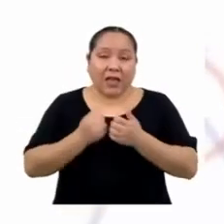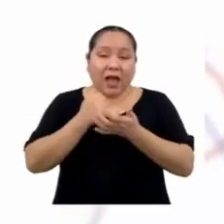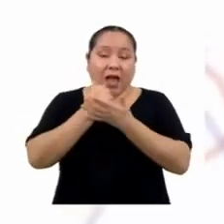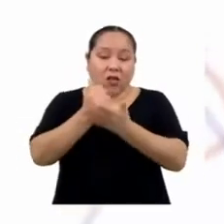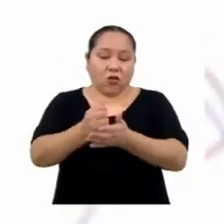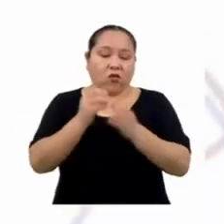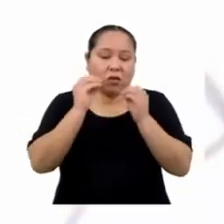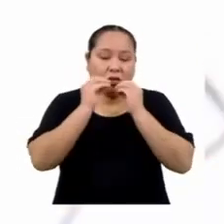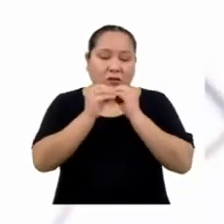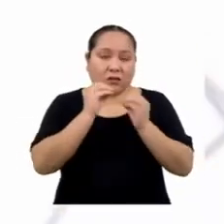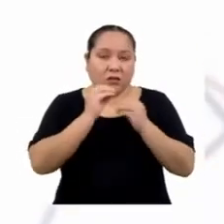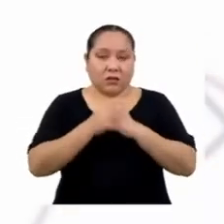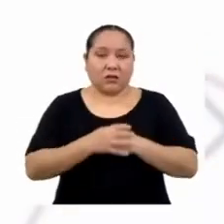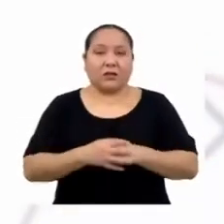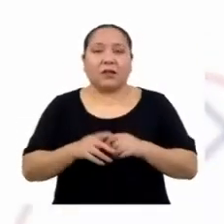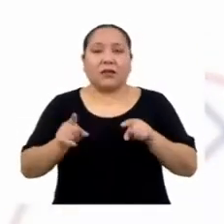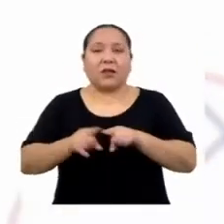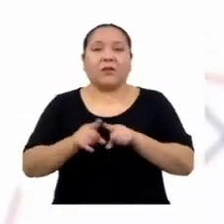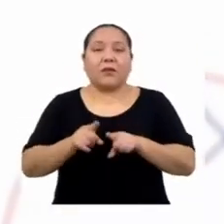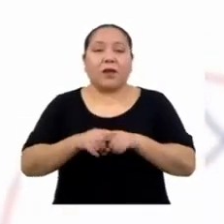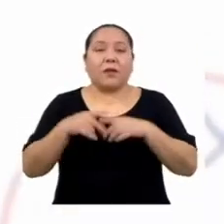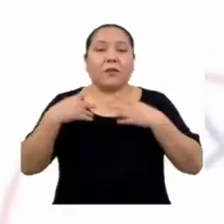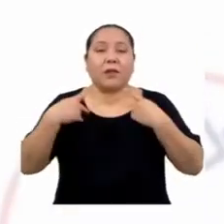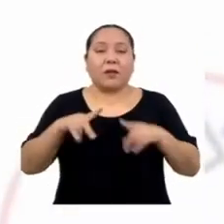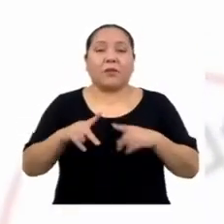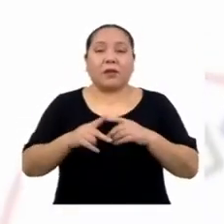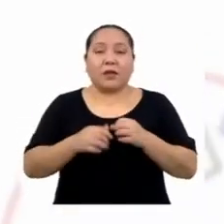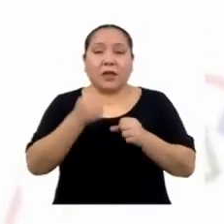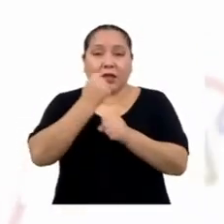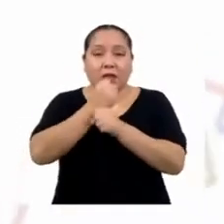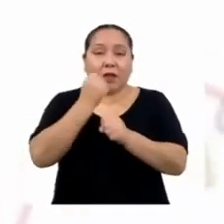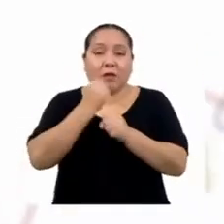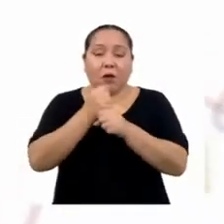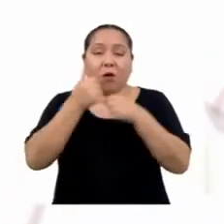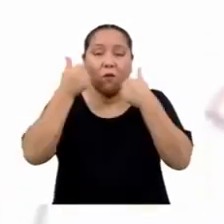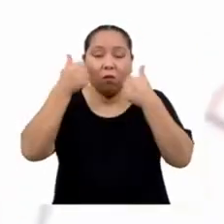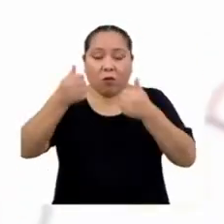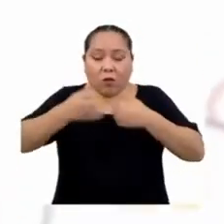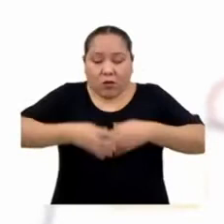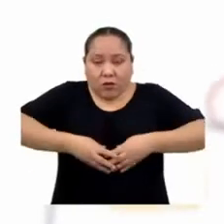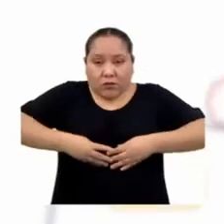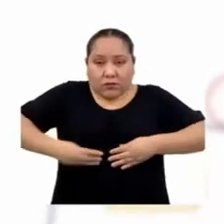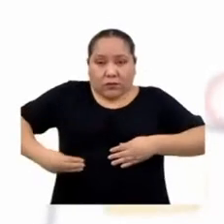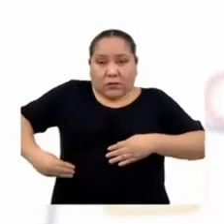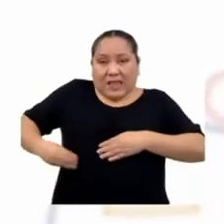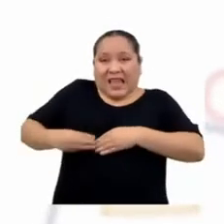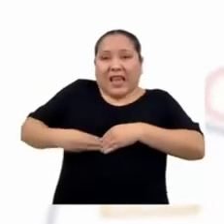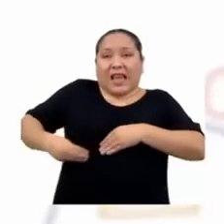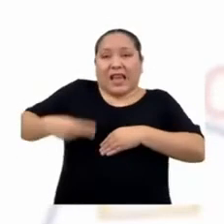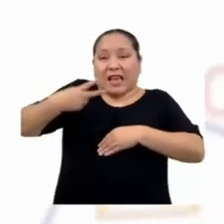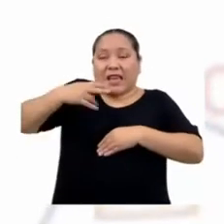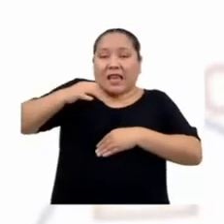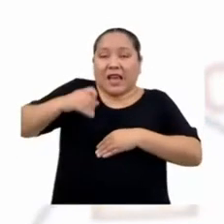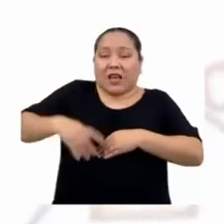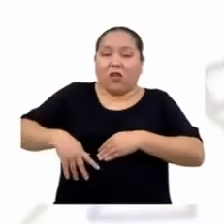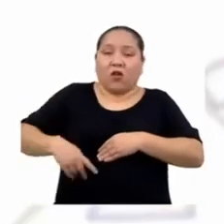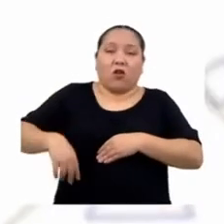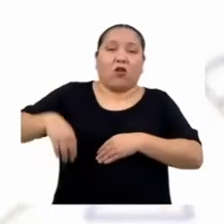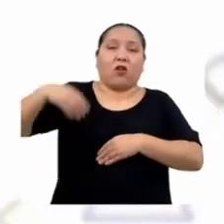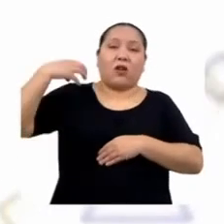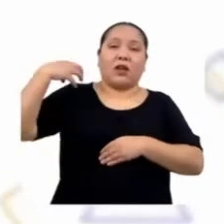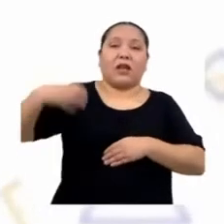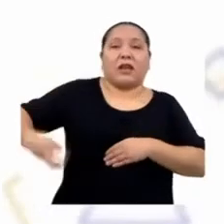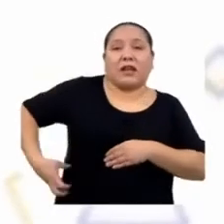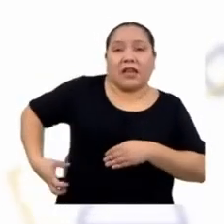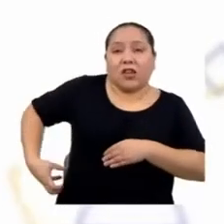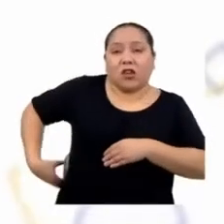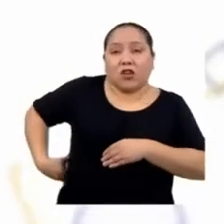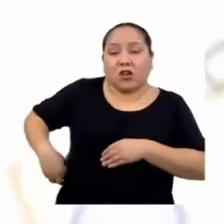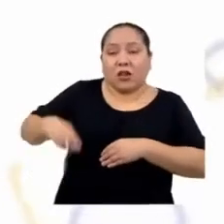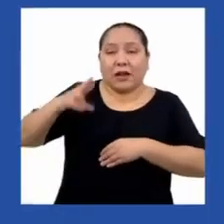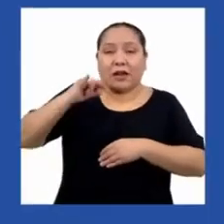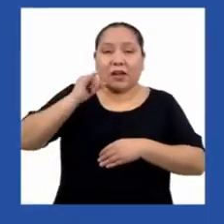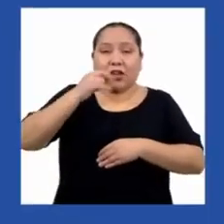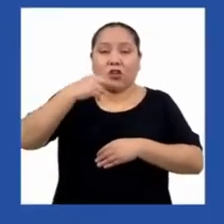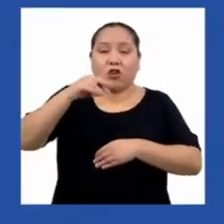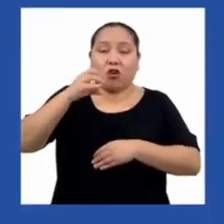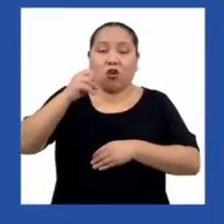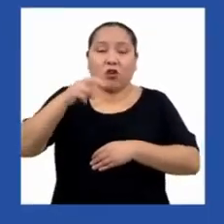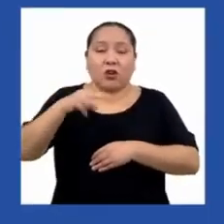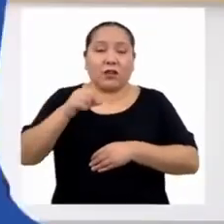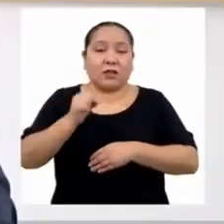Asimismo, permite un buen funcionamiento de órganos, tales como el hígado, riñones y de los sistemas digestivo e inmunológico.